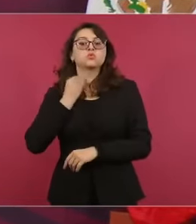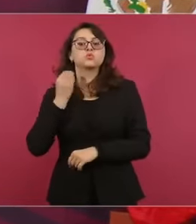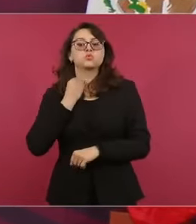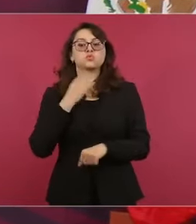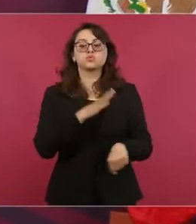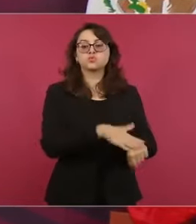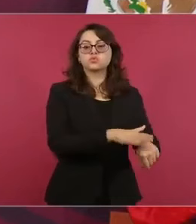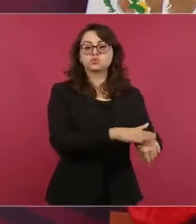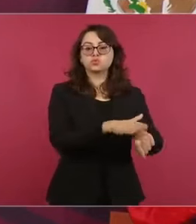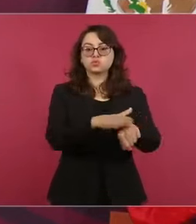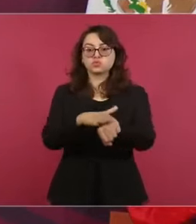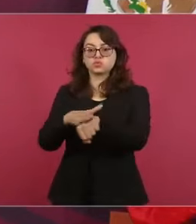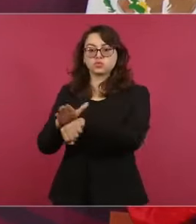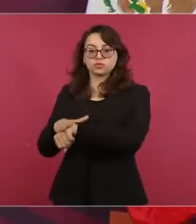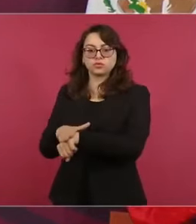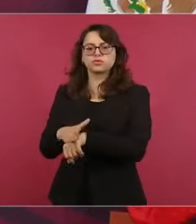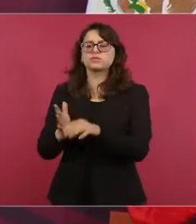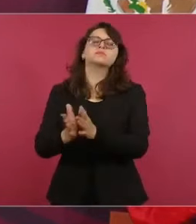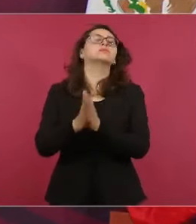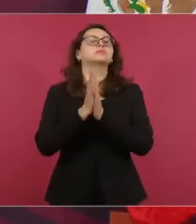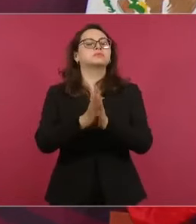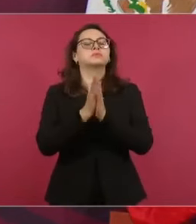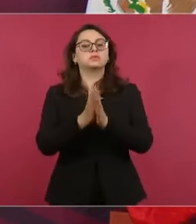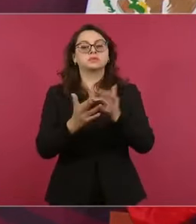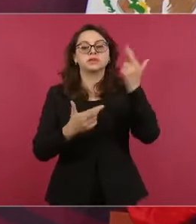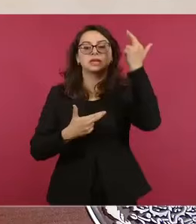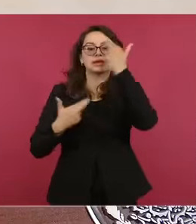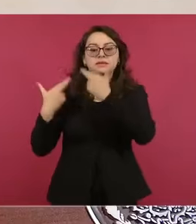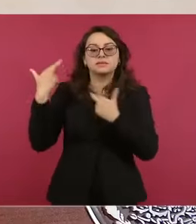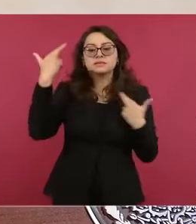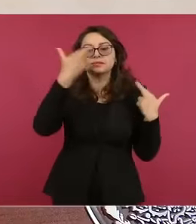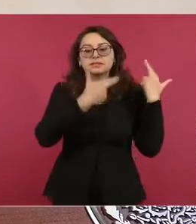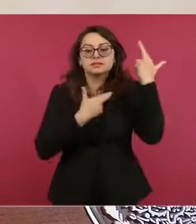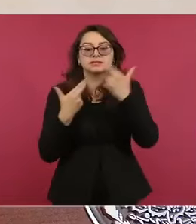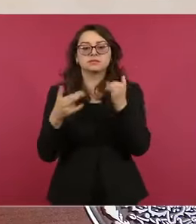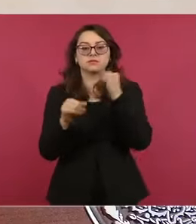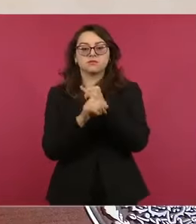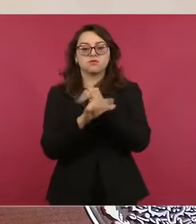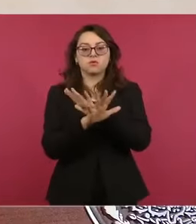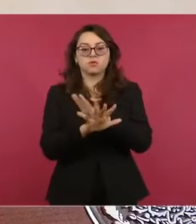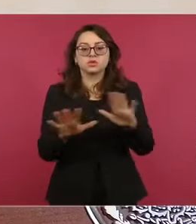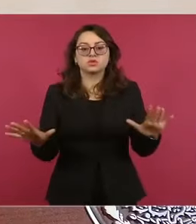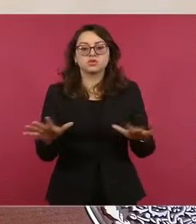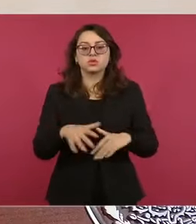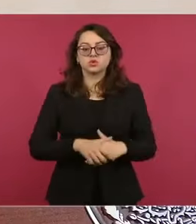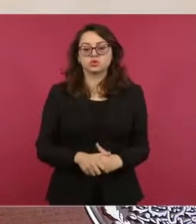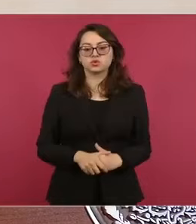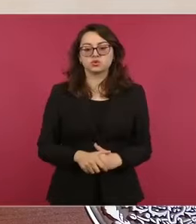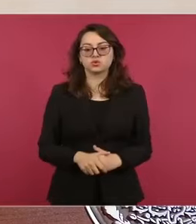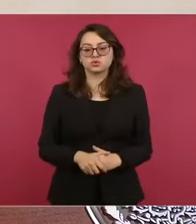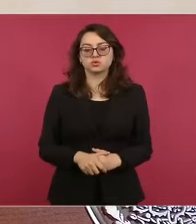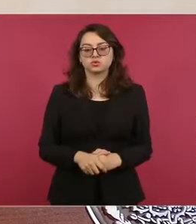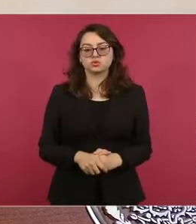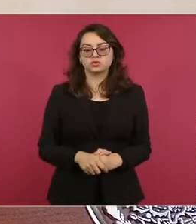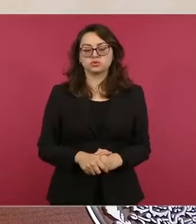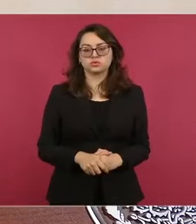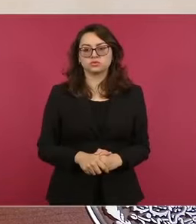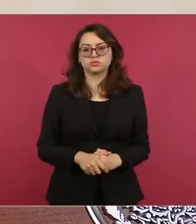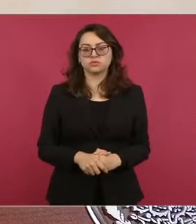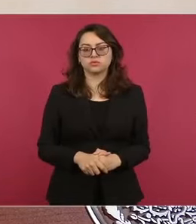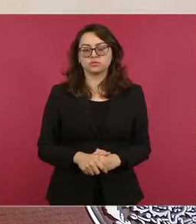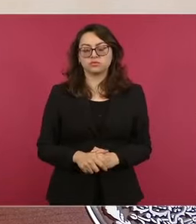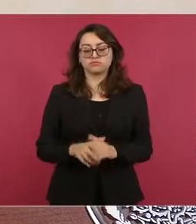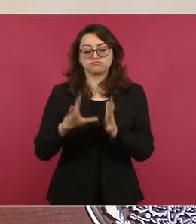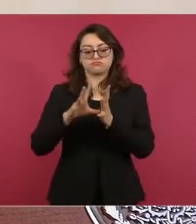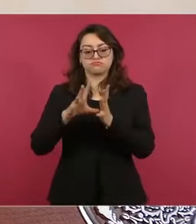analicen si es constitucional, si no